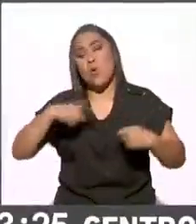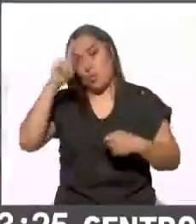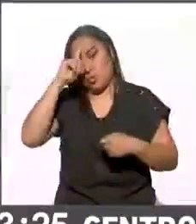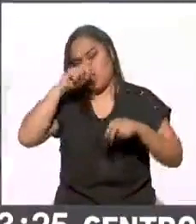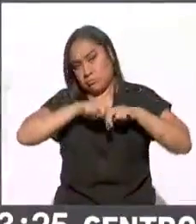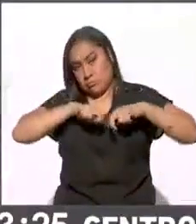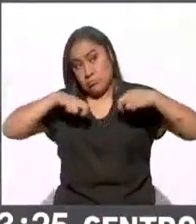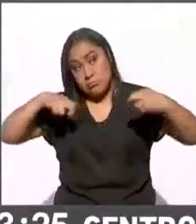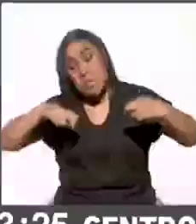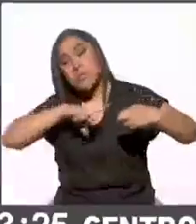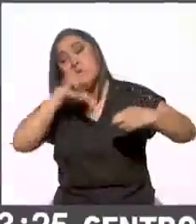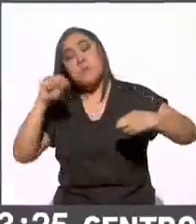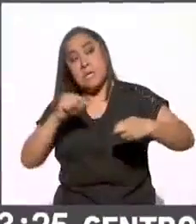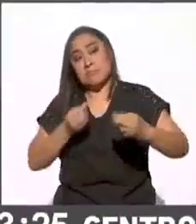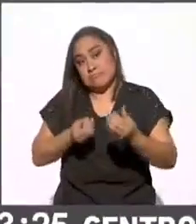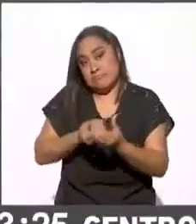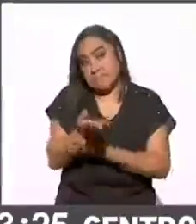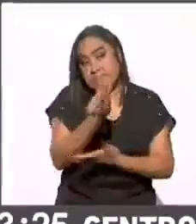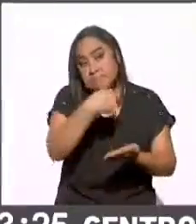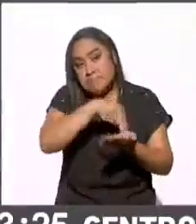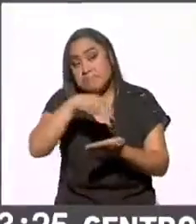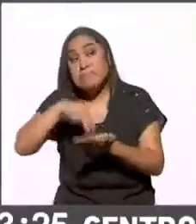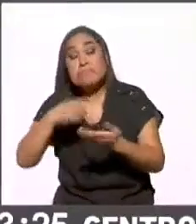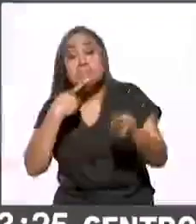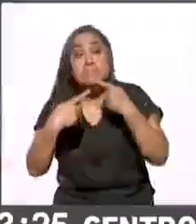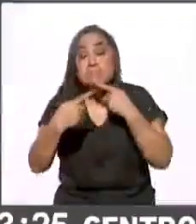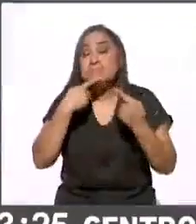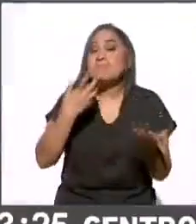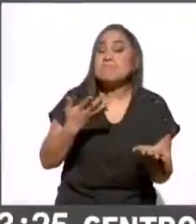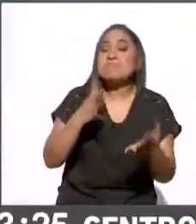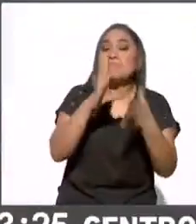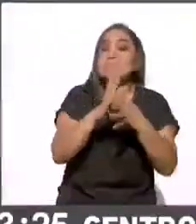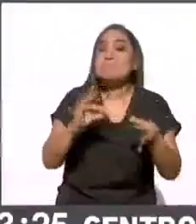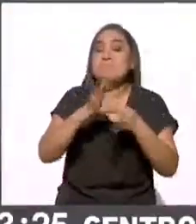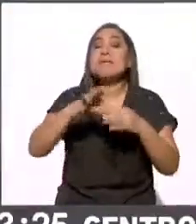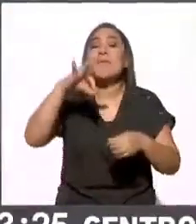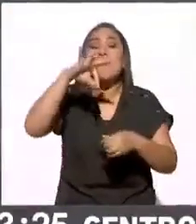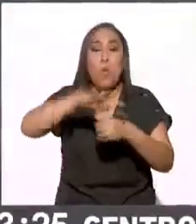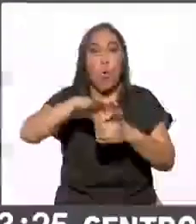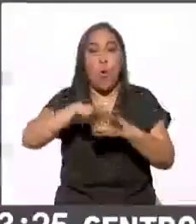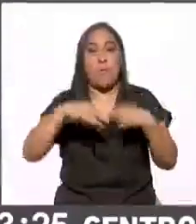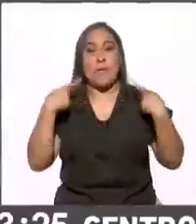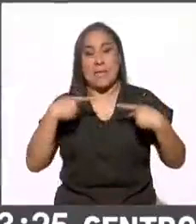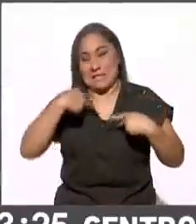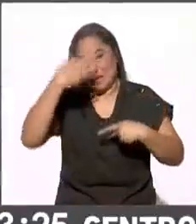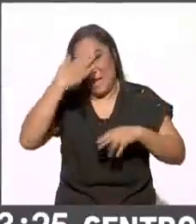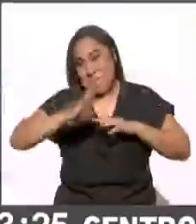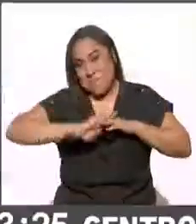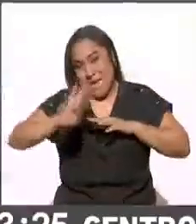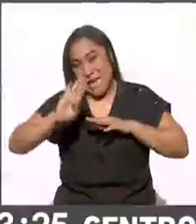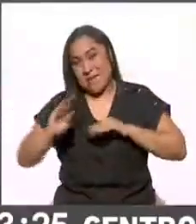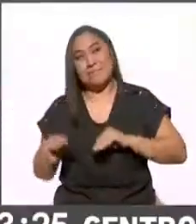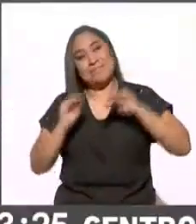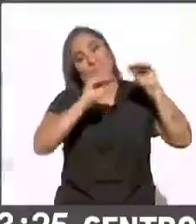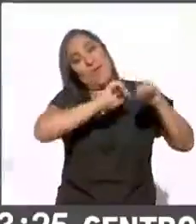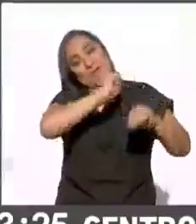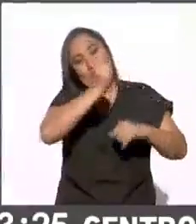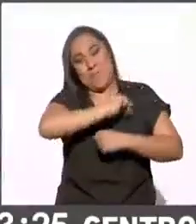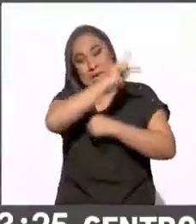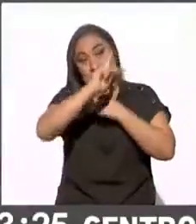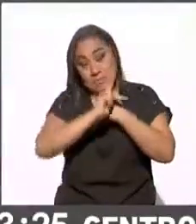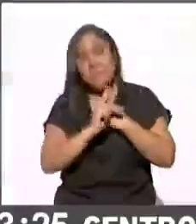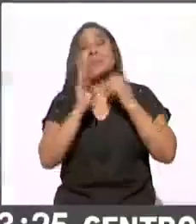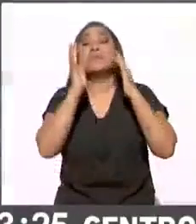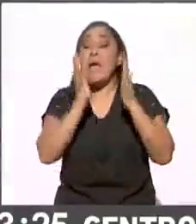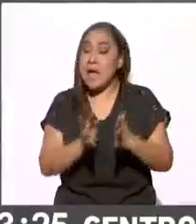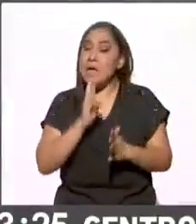cualquier momento para dar a conocer cómo quedó, cuál fue el resultado del voto migrante. Ustedes bien saben que ya se tiene un resultado, ya